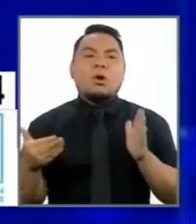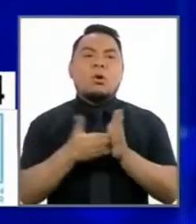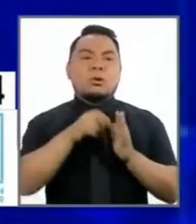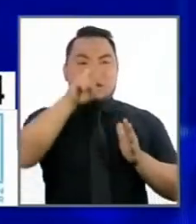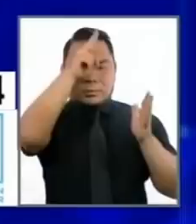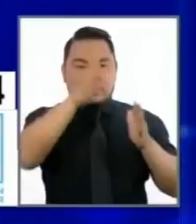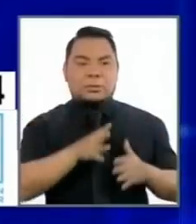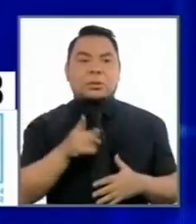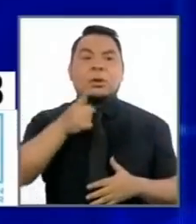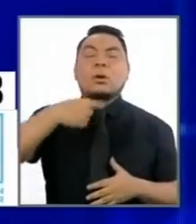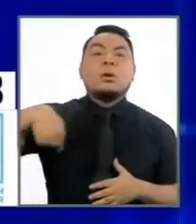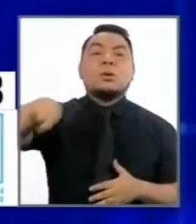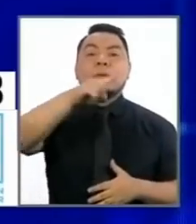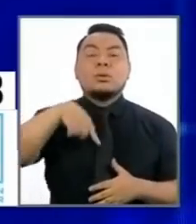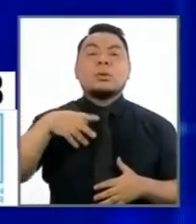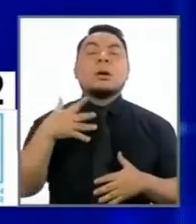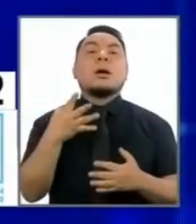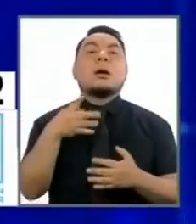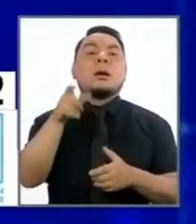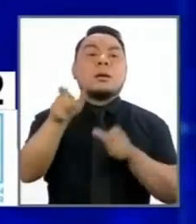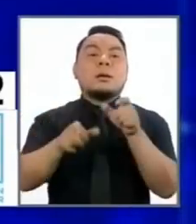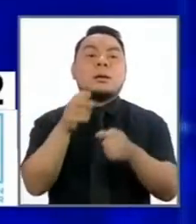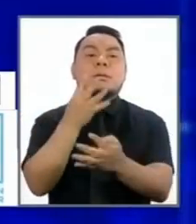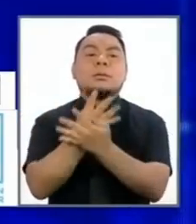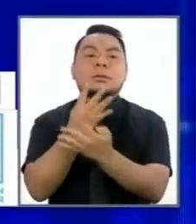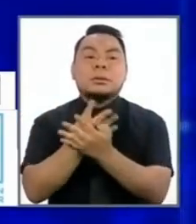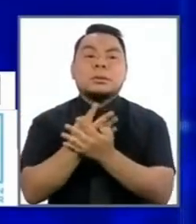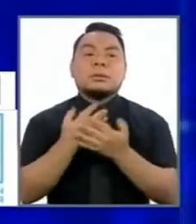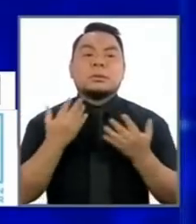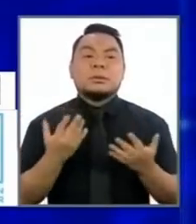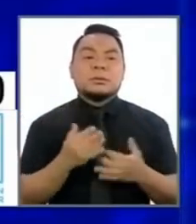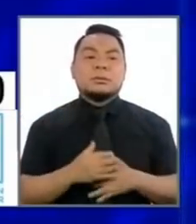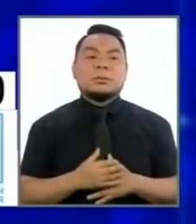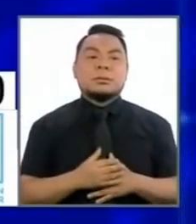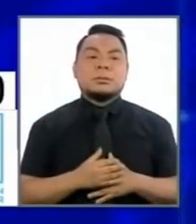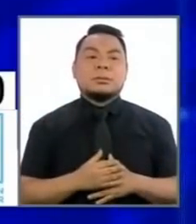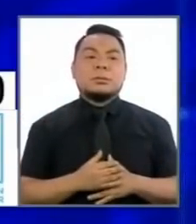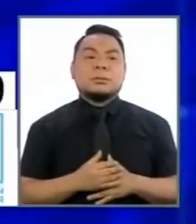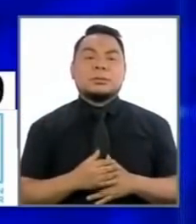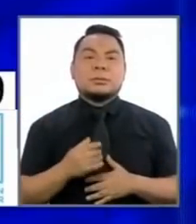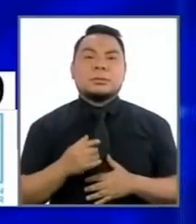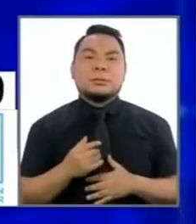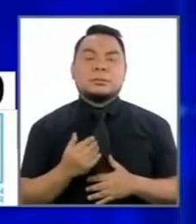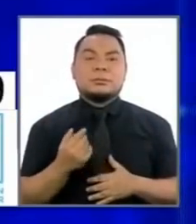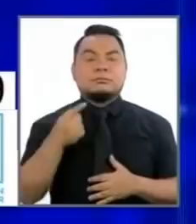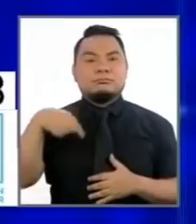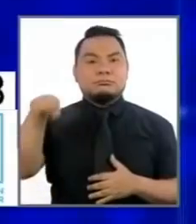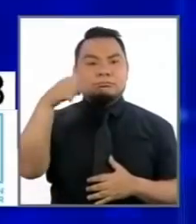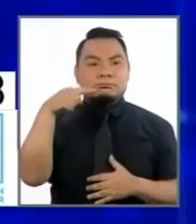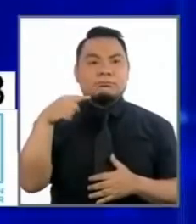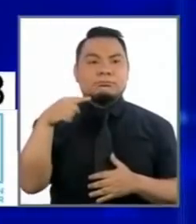Todos los presos de alta peligrosidad serán trasladados a través de cárceles en el CEPA.